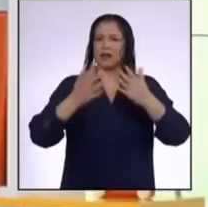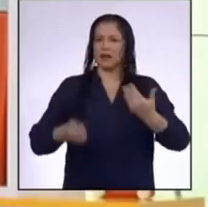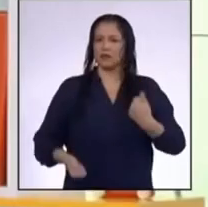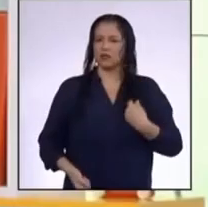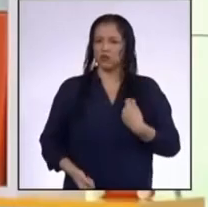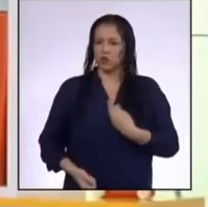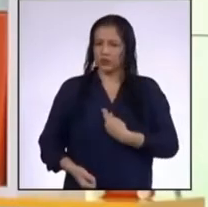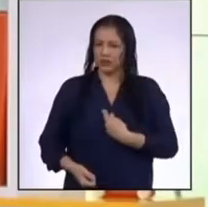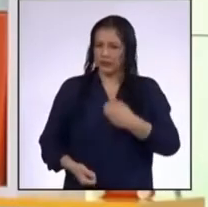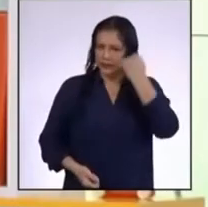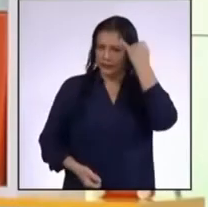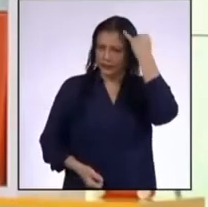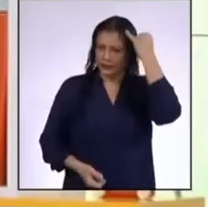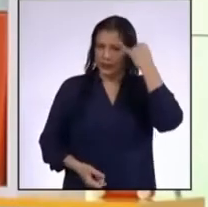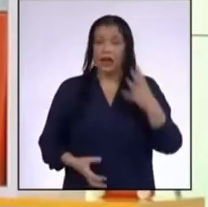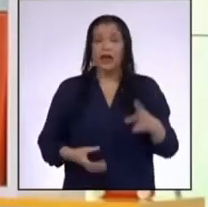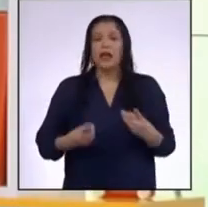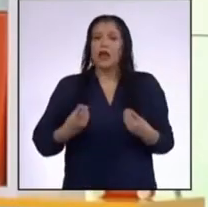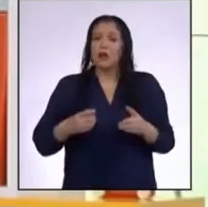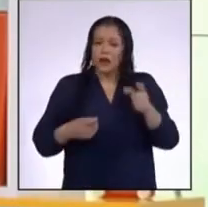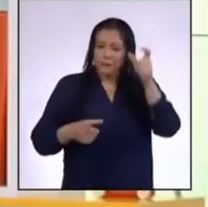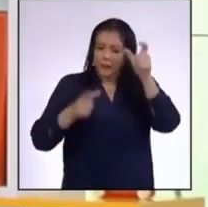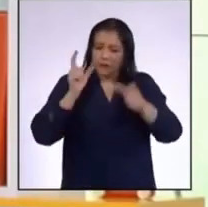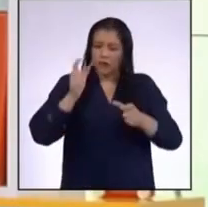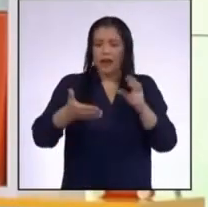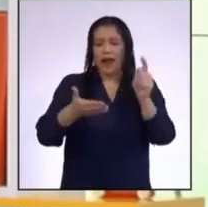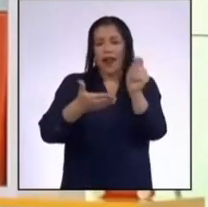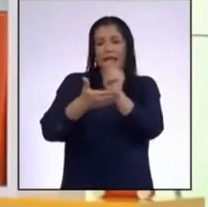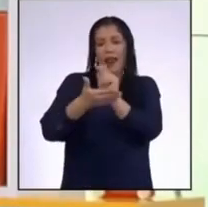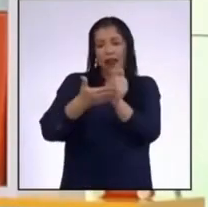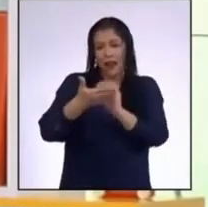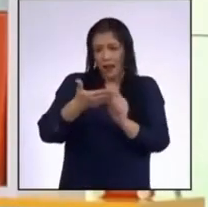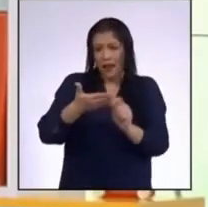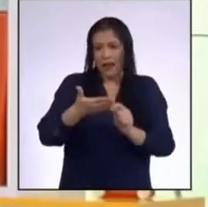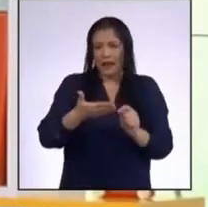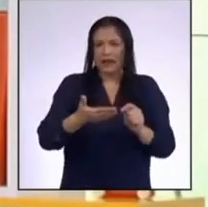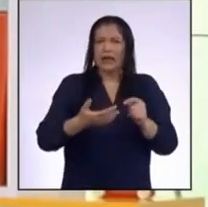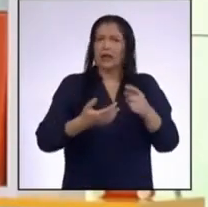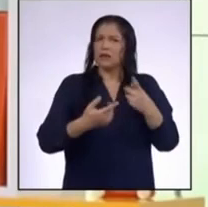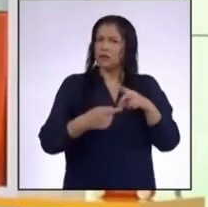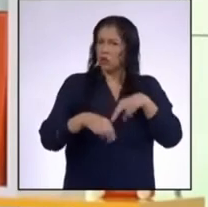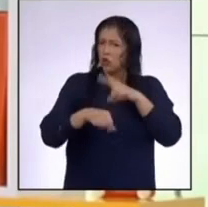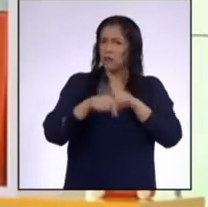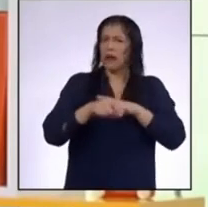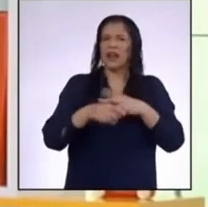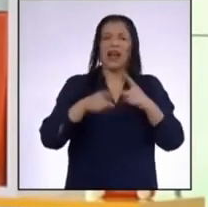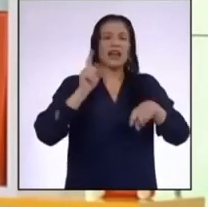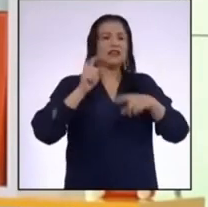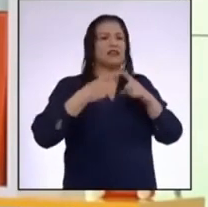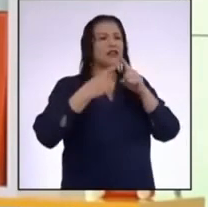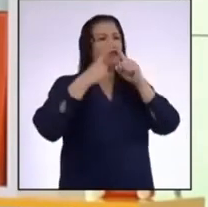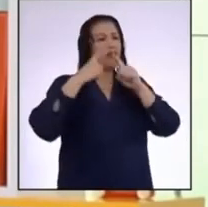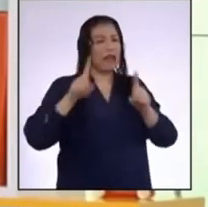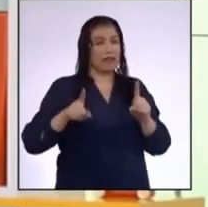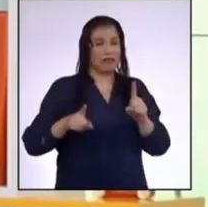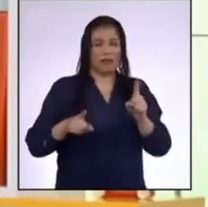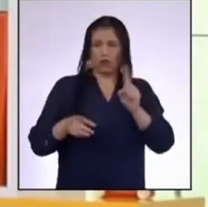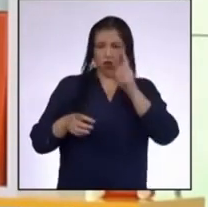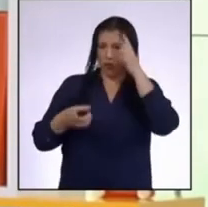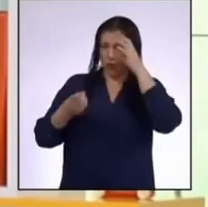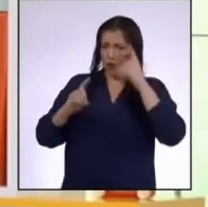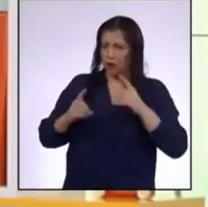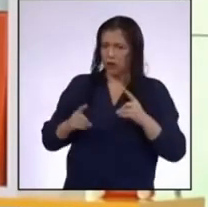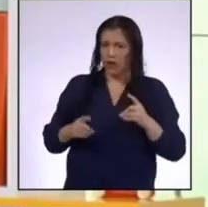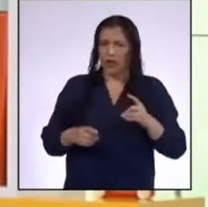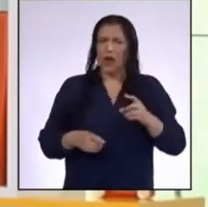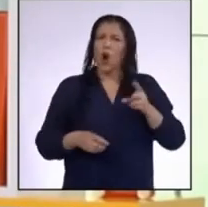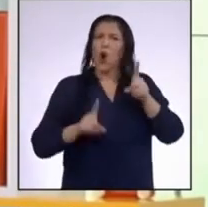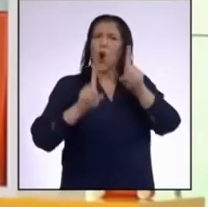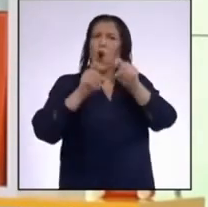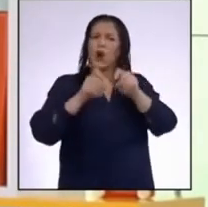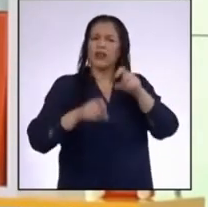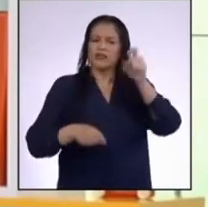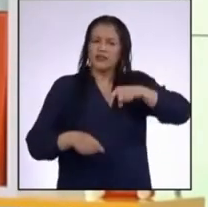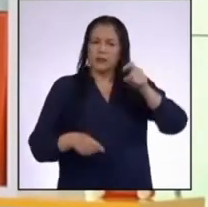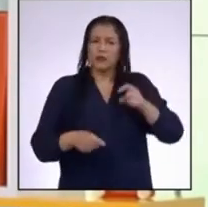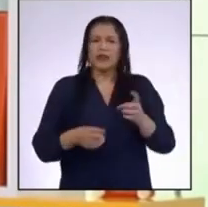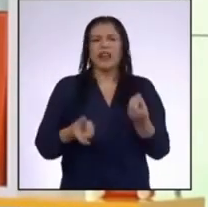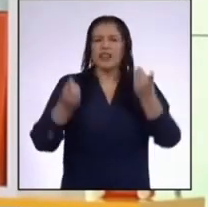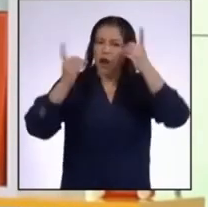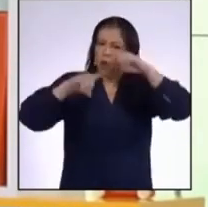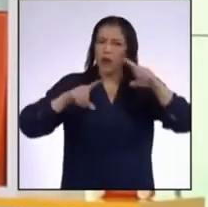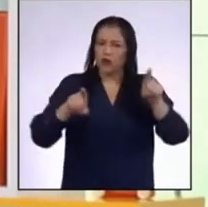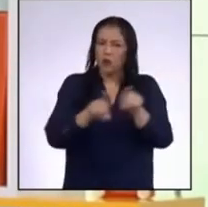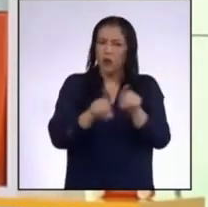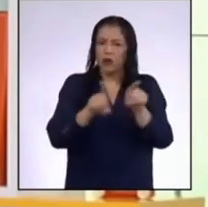ideas ¿Cuando leemos un texto, es normal que haya discrepancias? ¿Tenemos que estar de acuerdo siempre con todo lo que nos expresan?